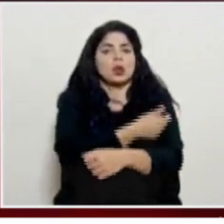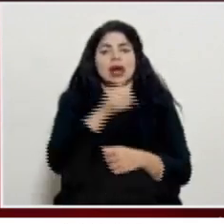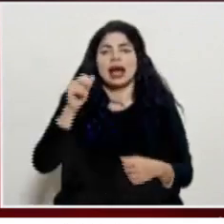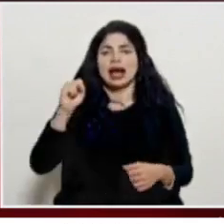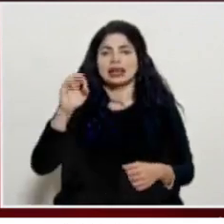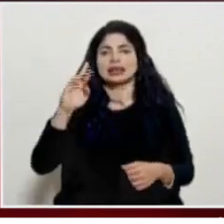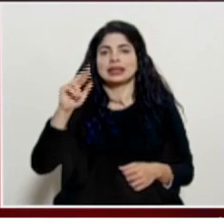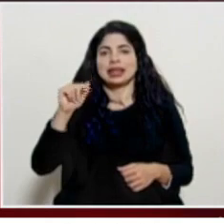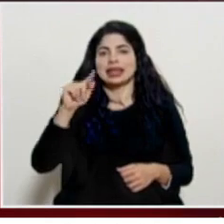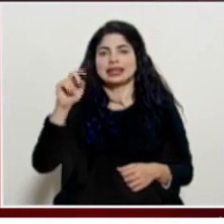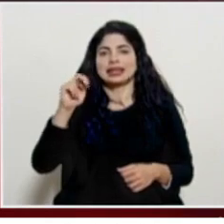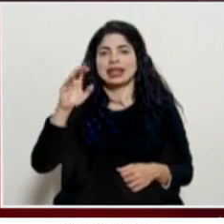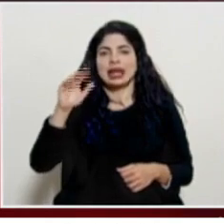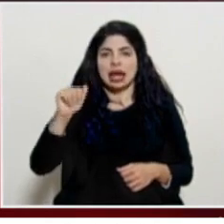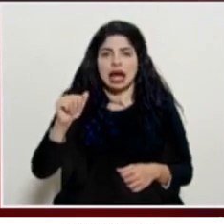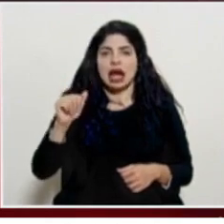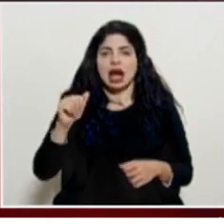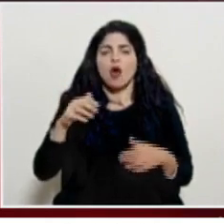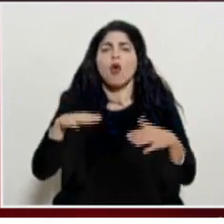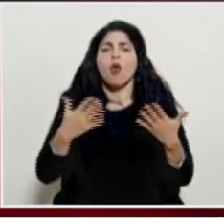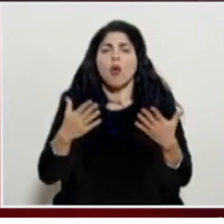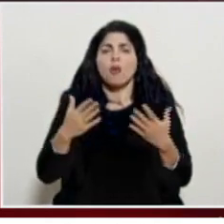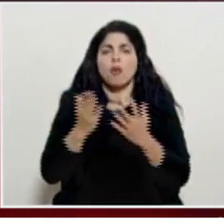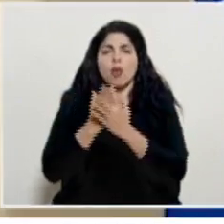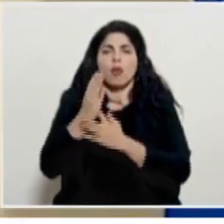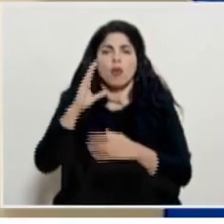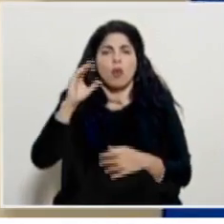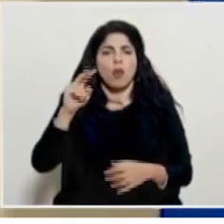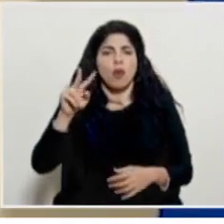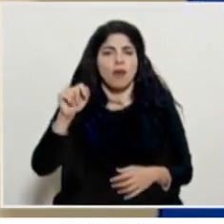AstraZeneca a través del mecanismo COVAX.